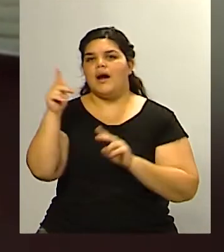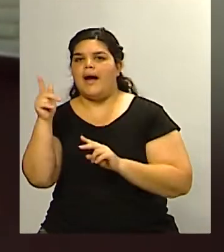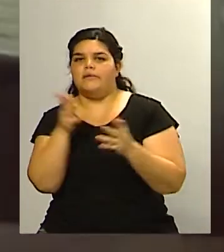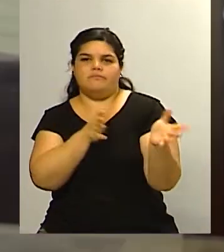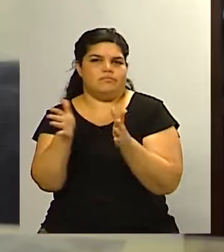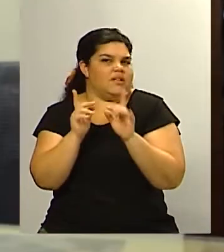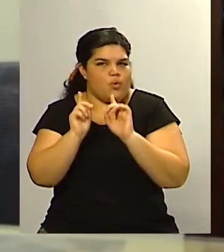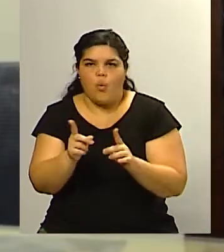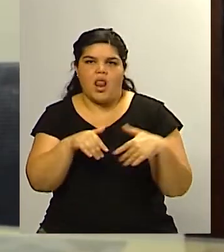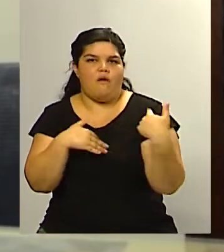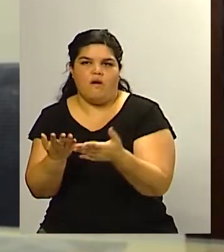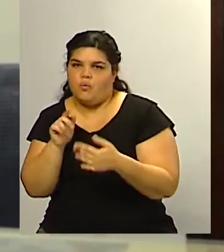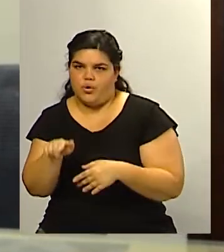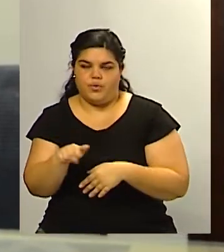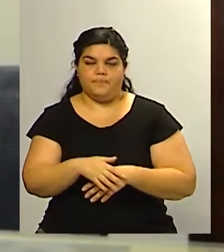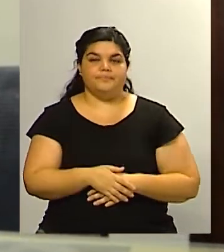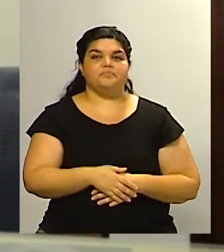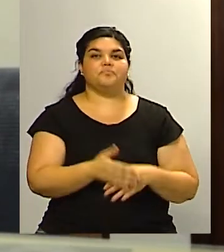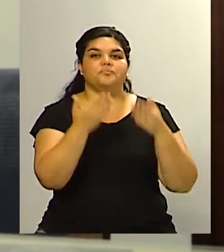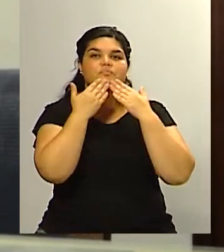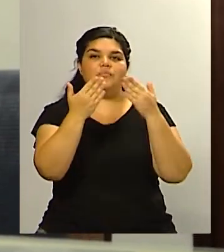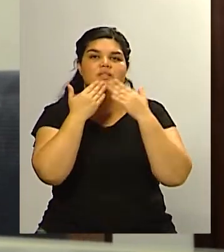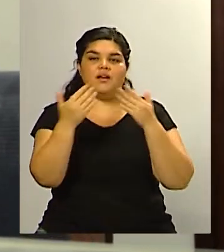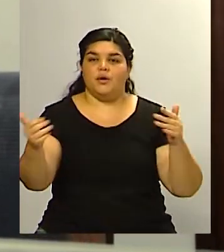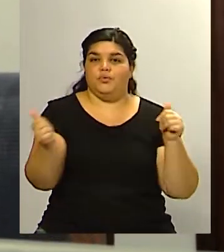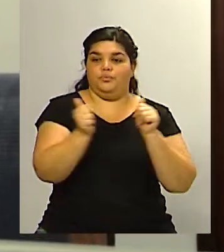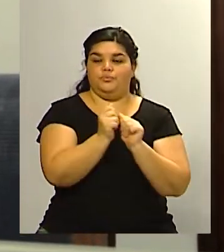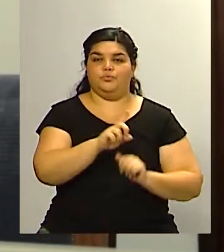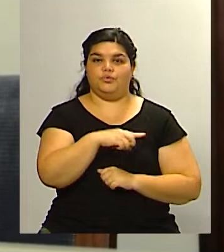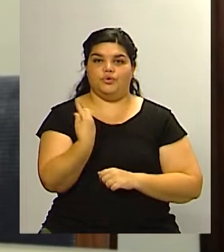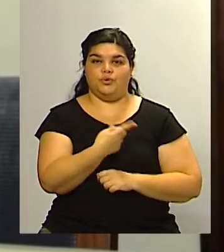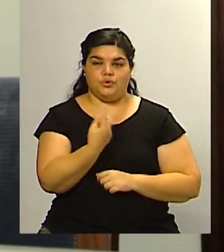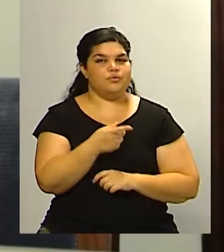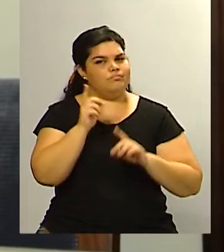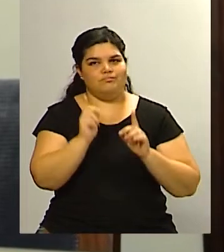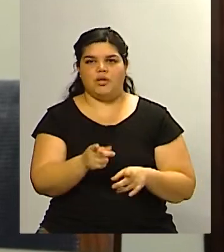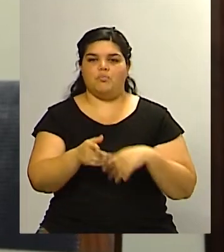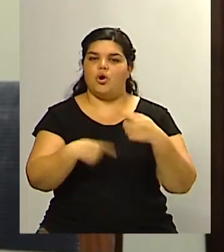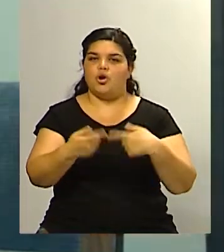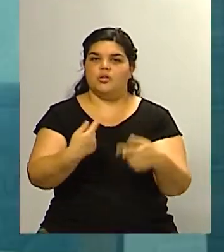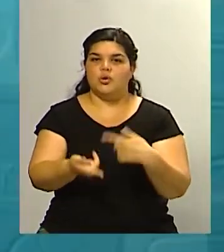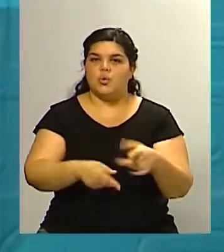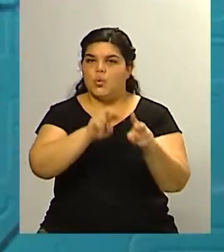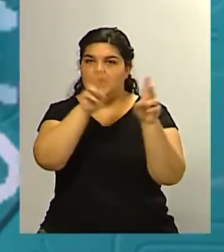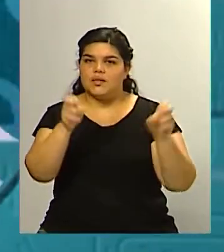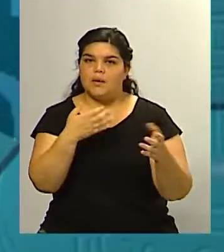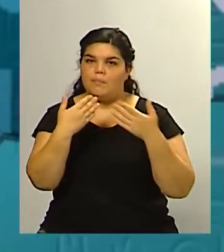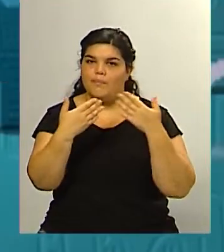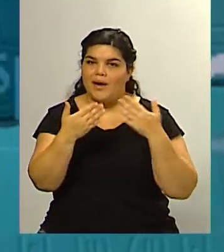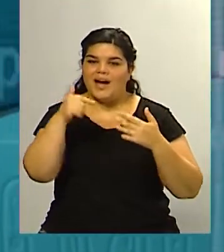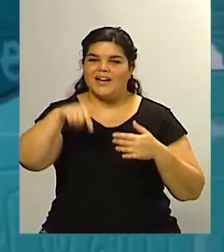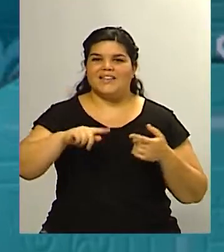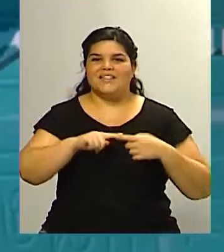Rubén muchísimas gracias por este rato con nosotros seguramente vamos a seguir hablando de este tema acá en chat